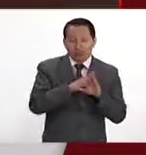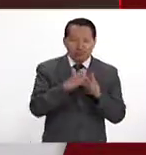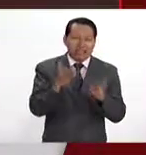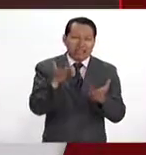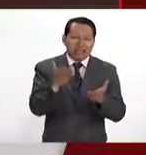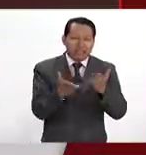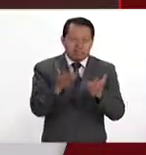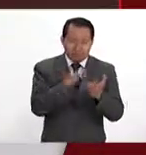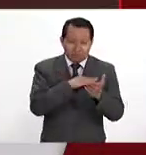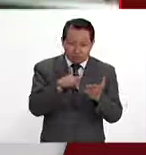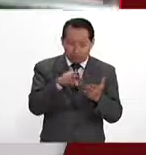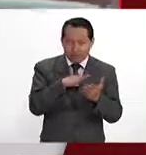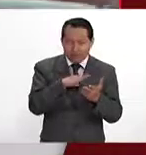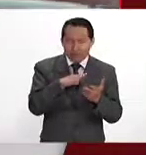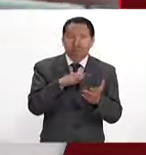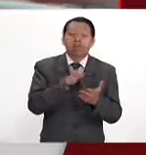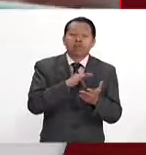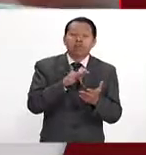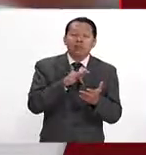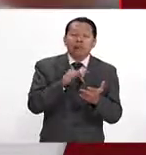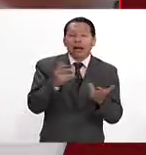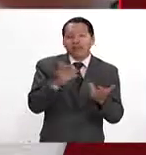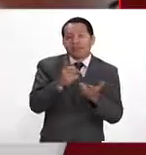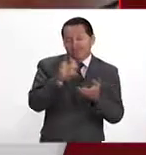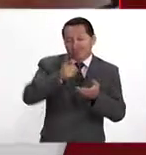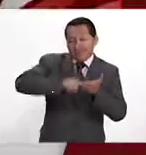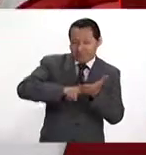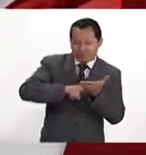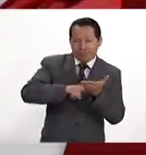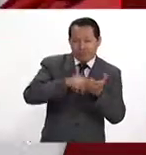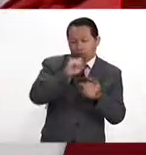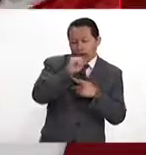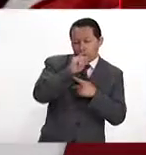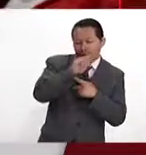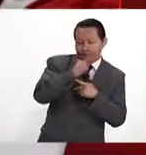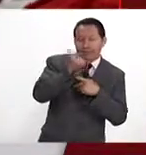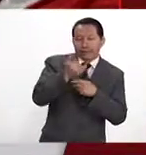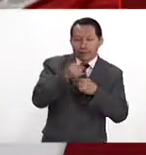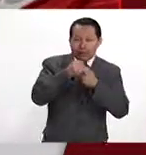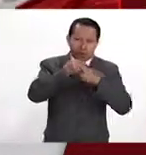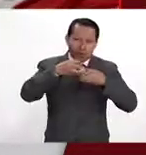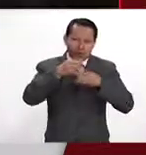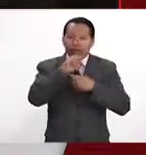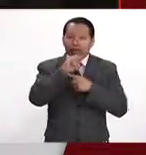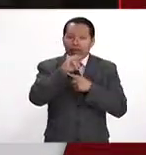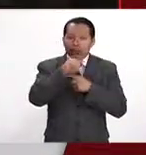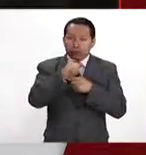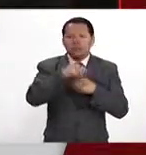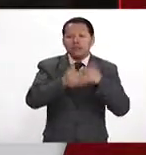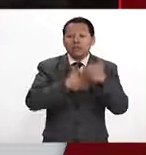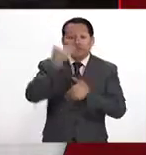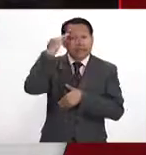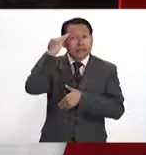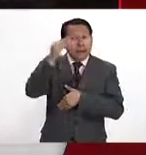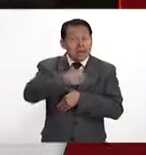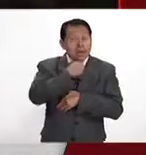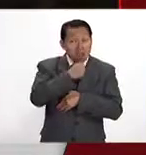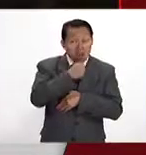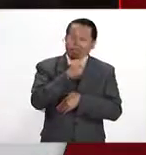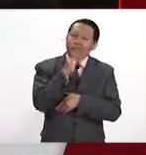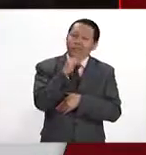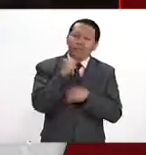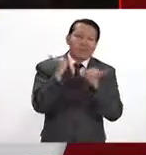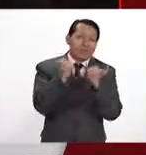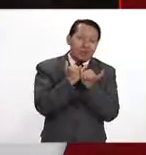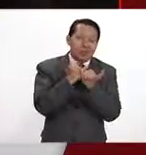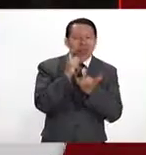equilibrio entre las sustancias que producen la vasoconstricción y la dilatación. A medida que las arterias se envejecen, ya no es lo mismo la respuesta al estrés, a la falta